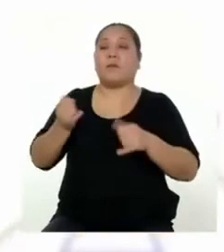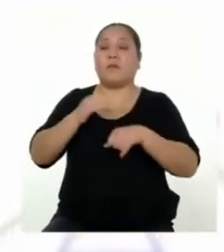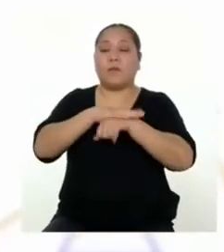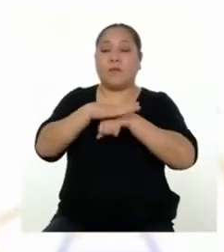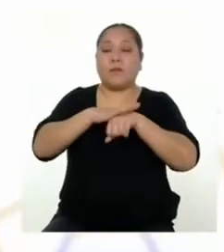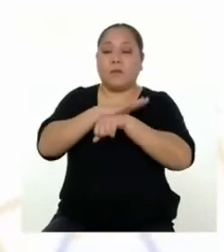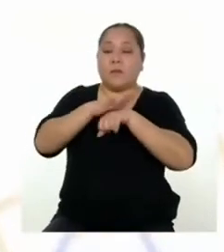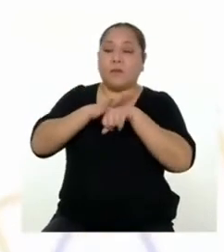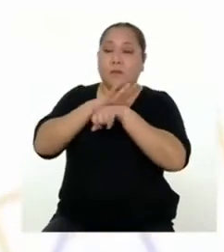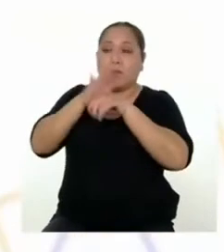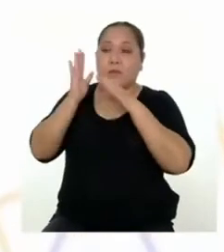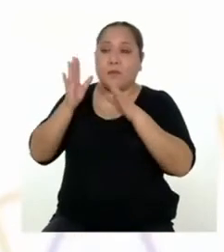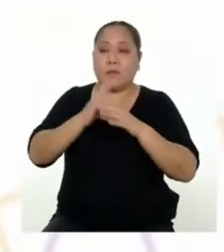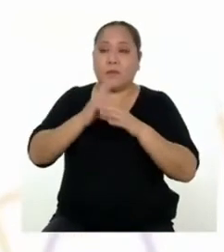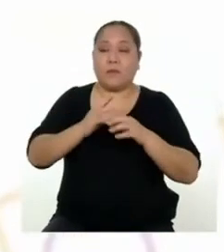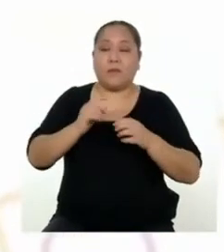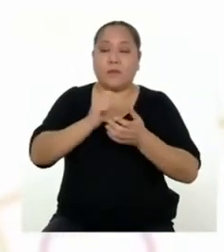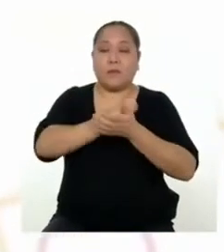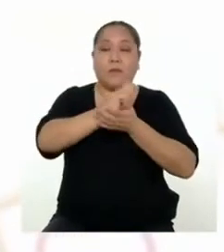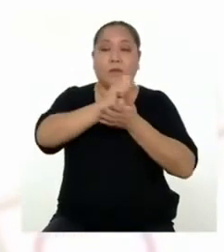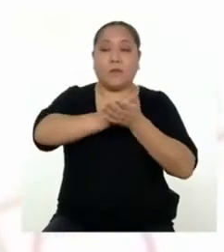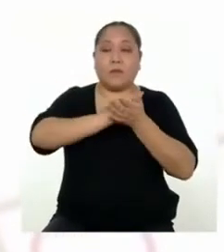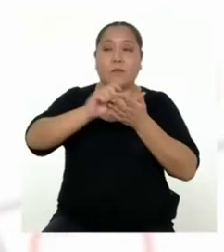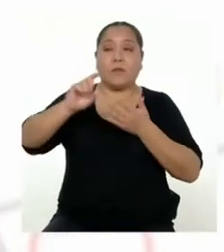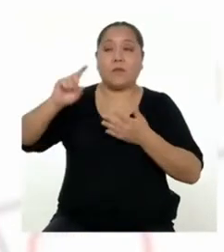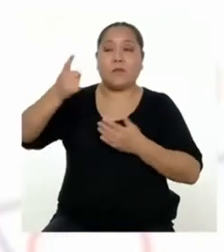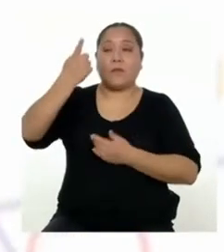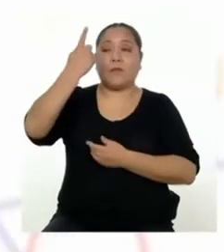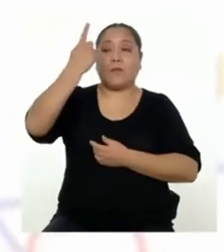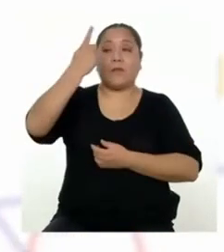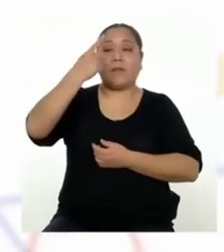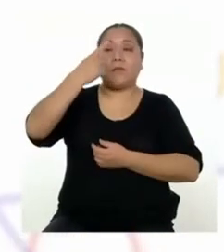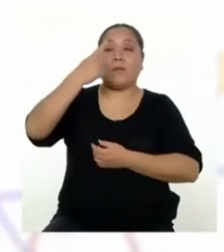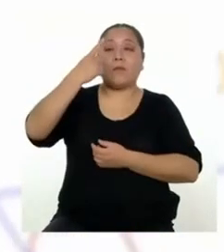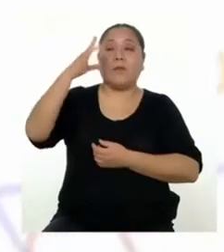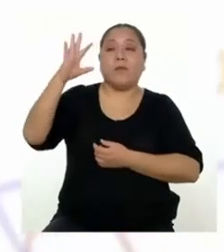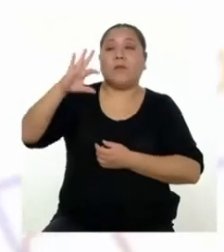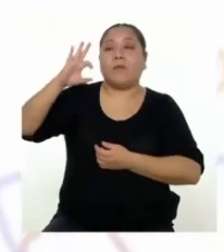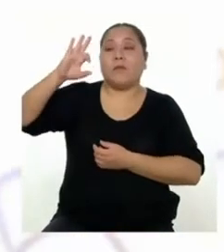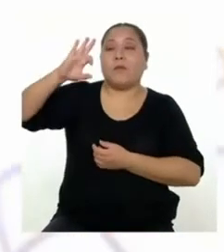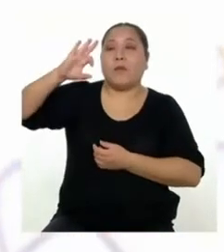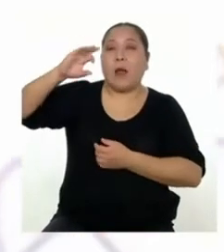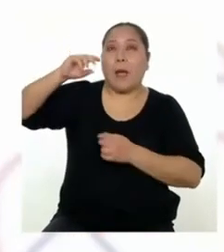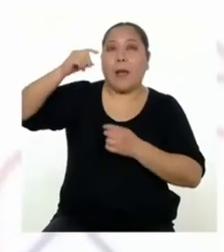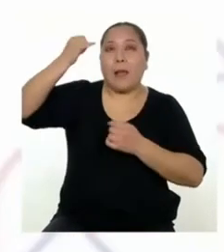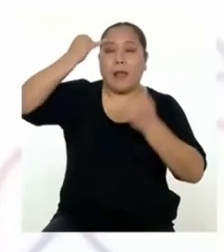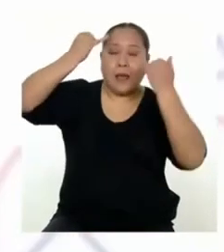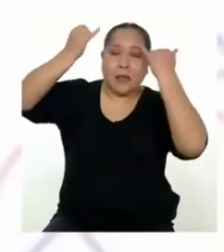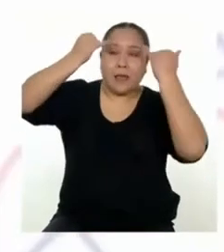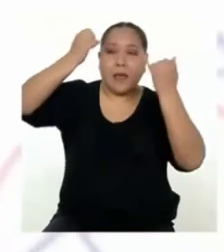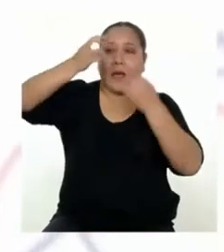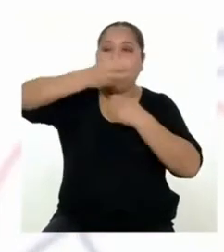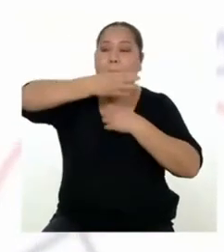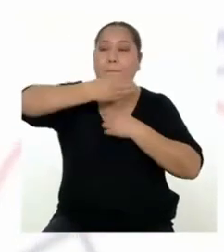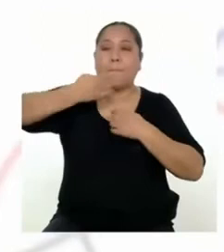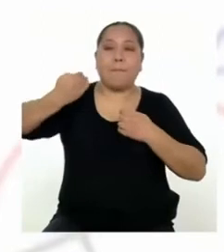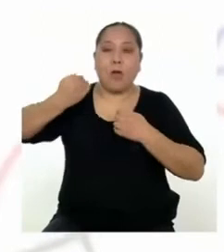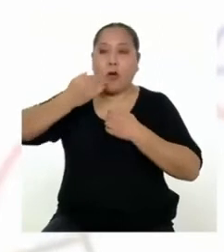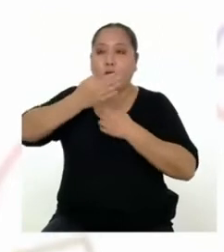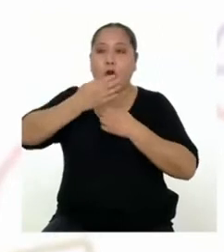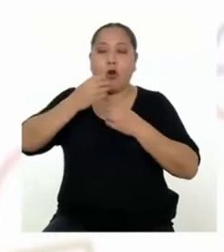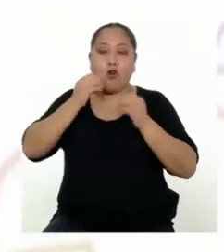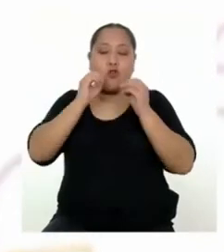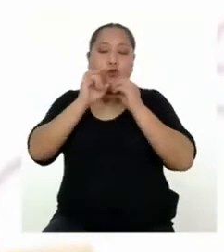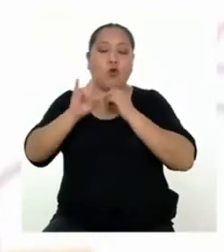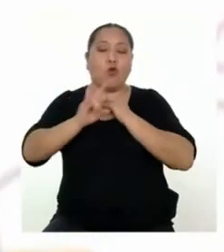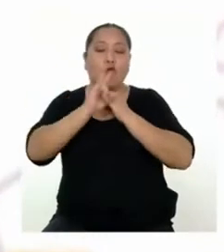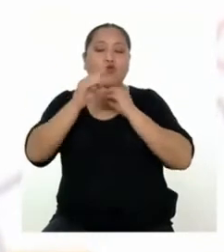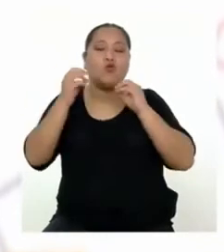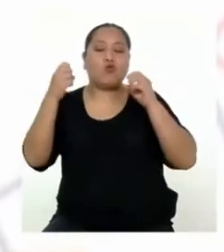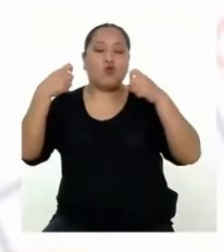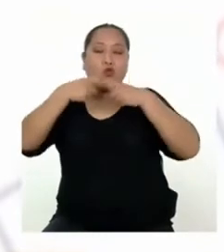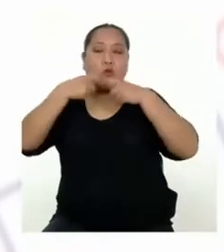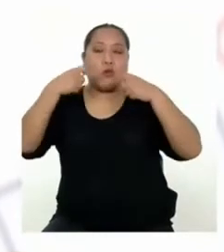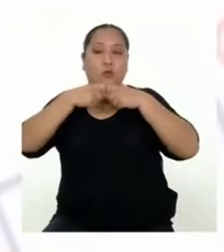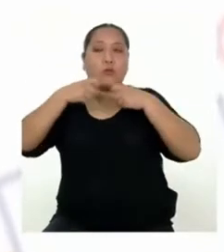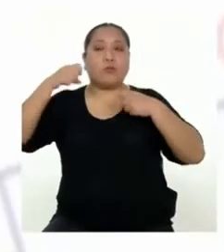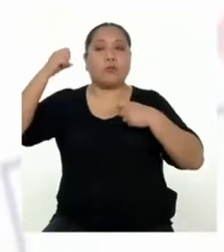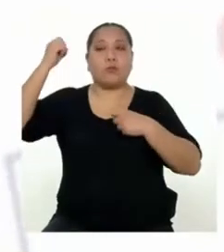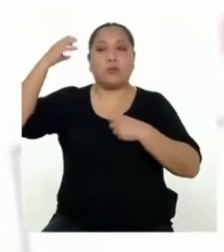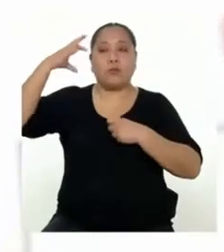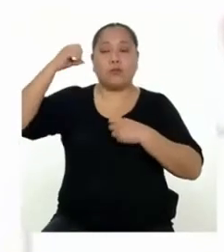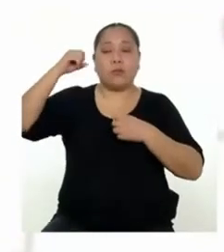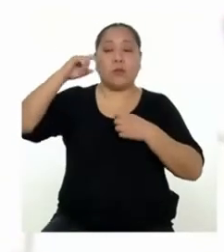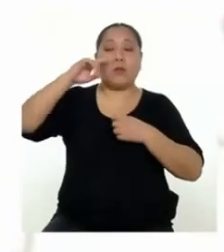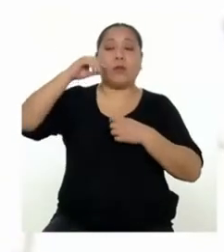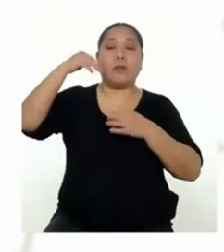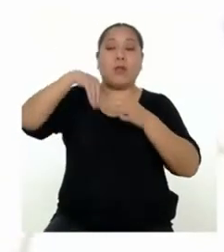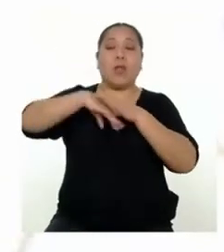planificaremos y escribiremos la primera versión de la propuesta de mejora para el consumo responsable de la energía eléctrica en